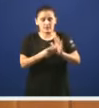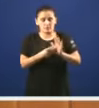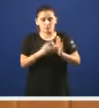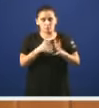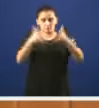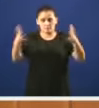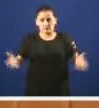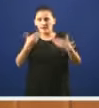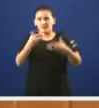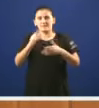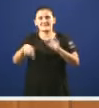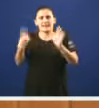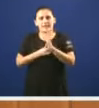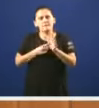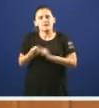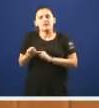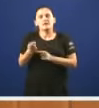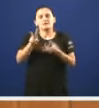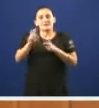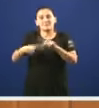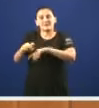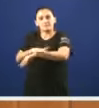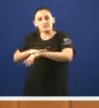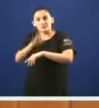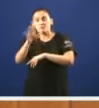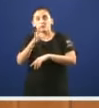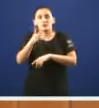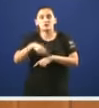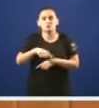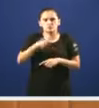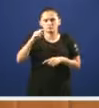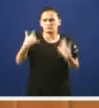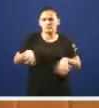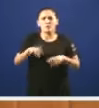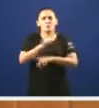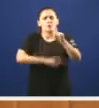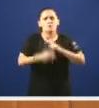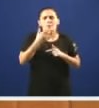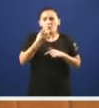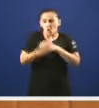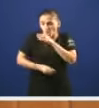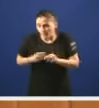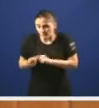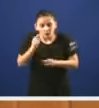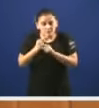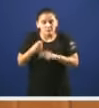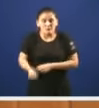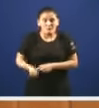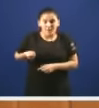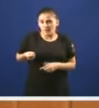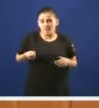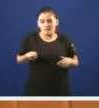ampliaron a través da Ley de Medidas Fiscais e Administrativas e porque nos parece alarmante que en vez de estar tomando medidas para frear expansión